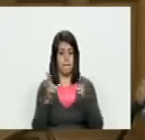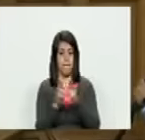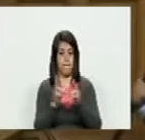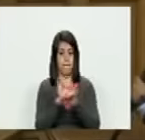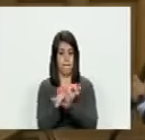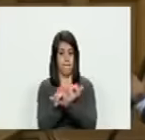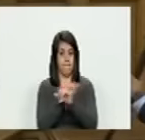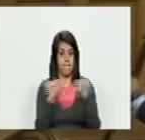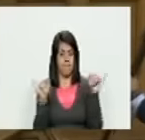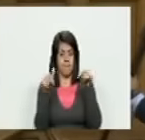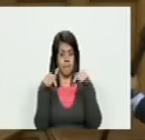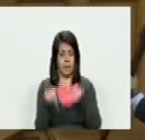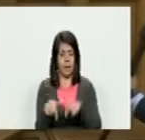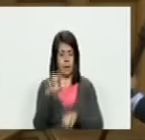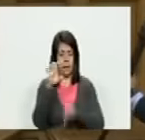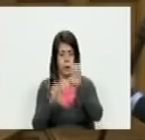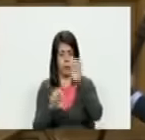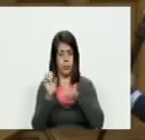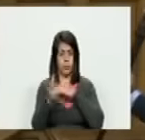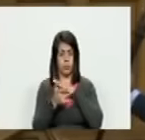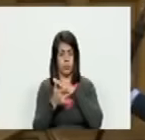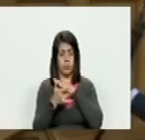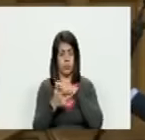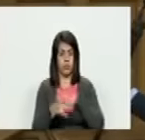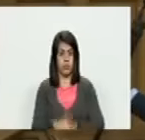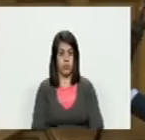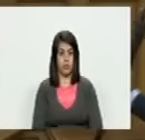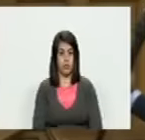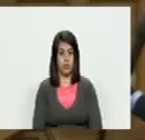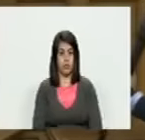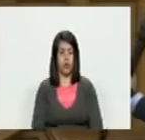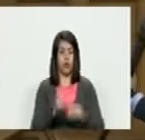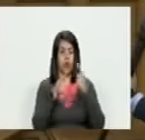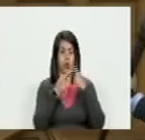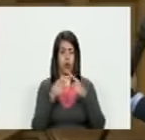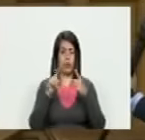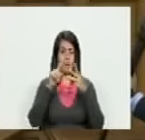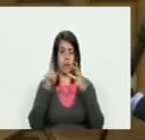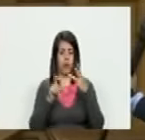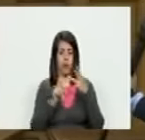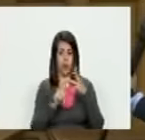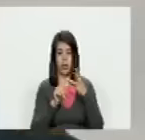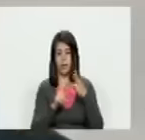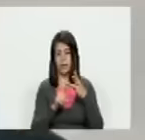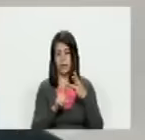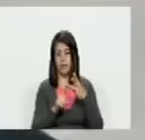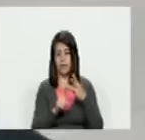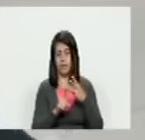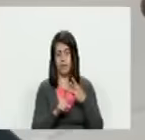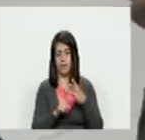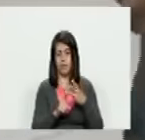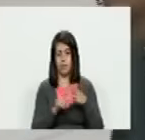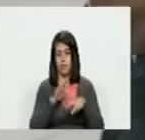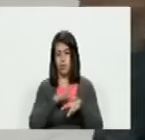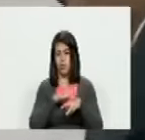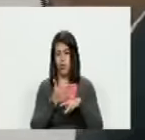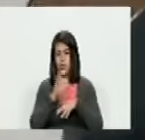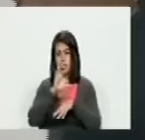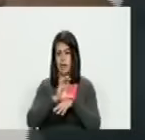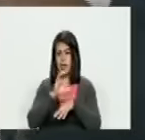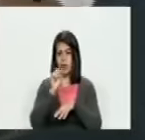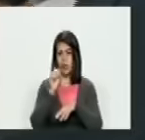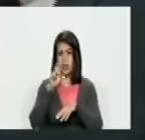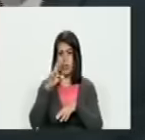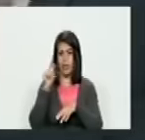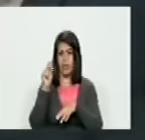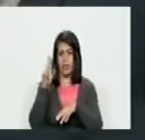de ese peritaje técnico esa es la otra pregunta y con eso termino ¿por qué el centro cárter